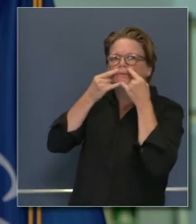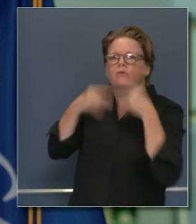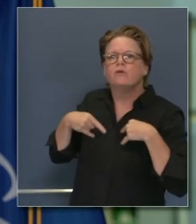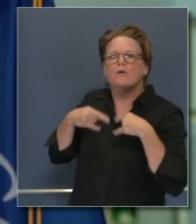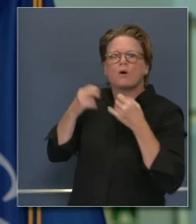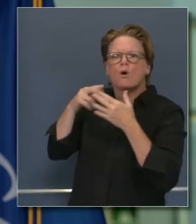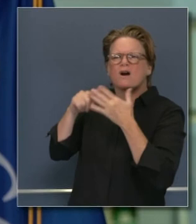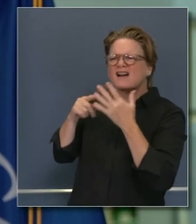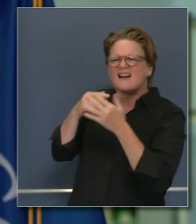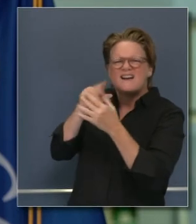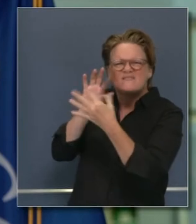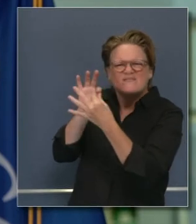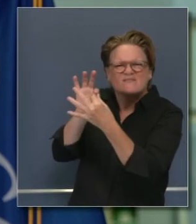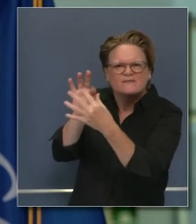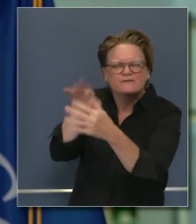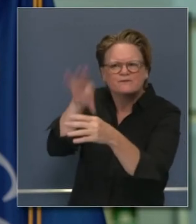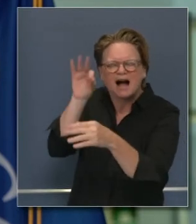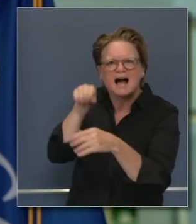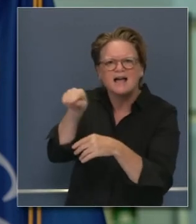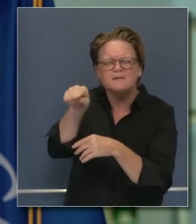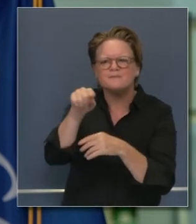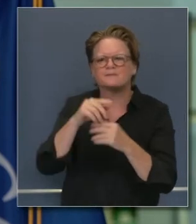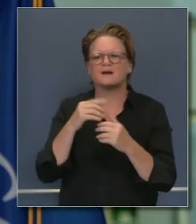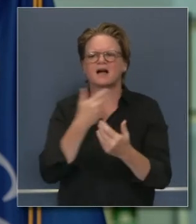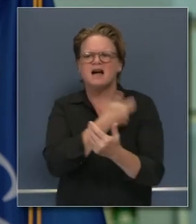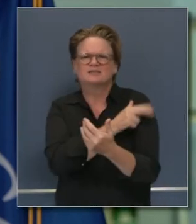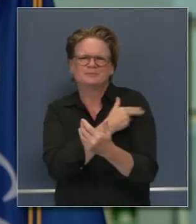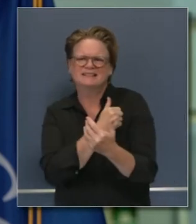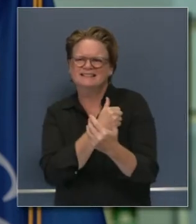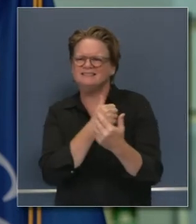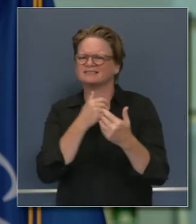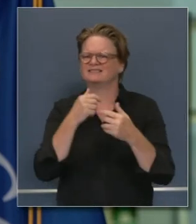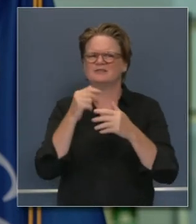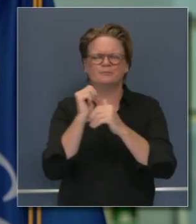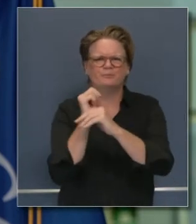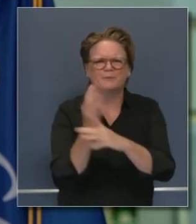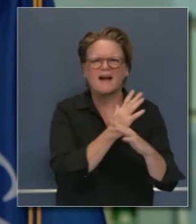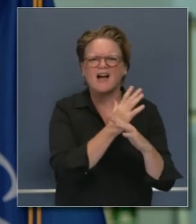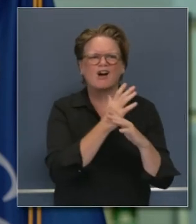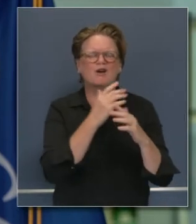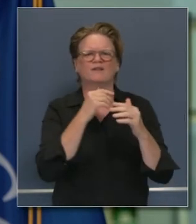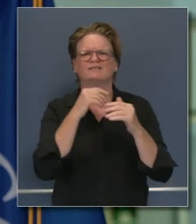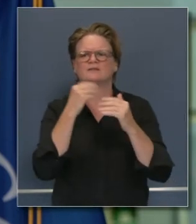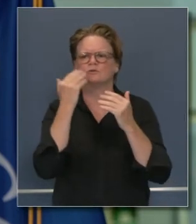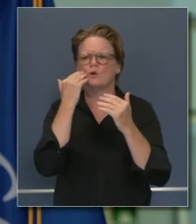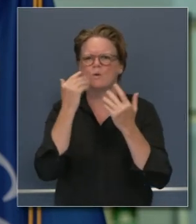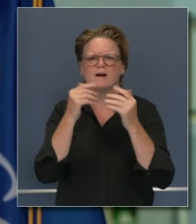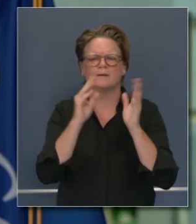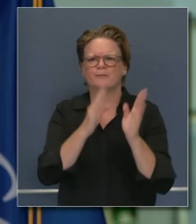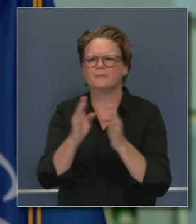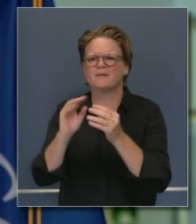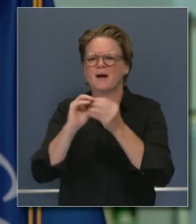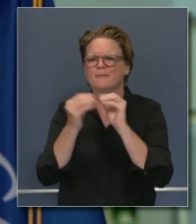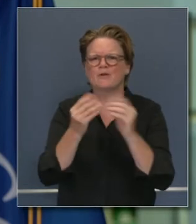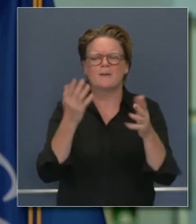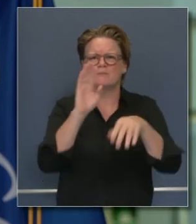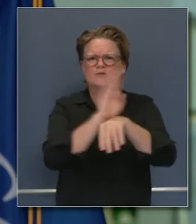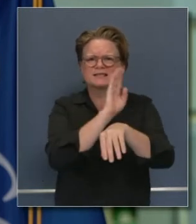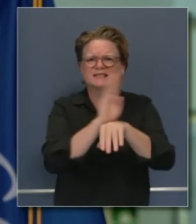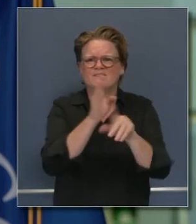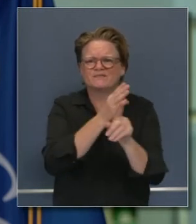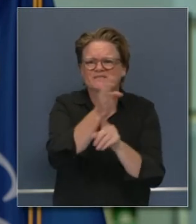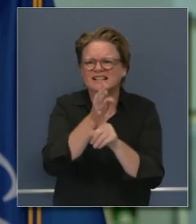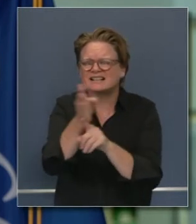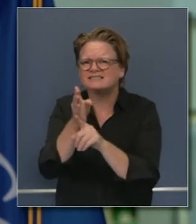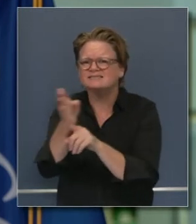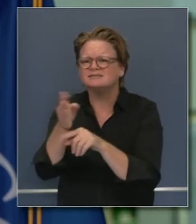de enfermerías incluyendo el sector privado sector por sector industria por industria específicamente sin embargo quiero tomar la primera